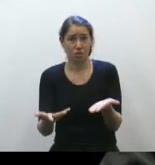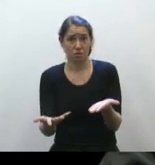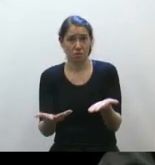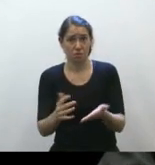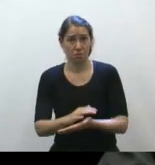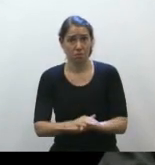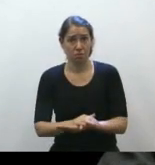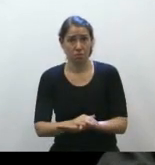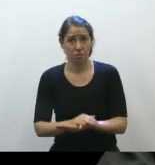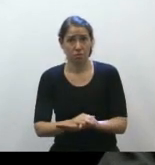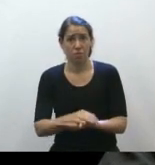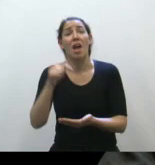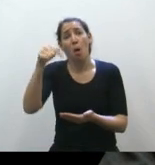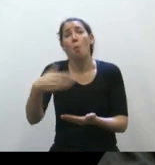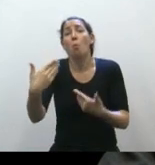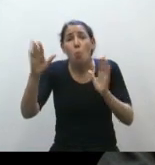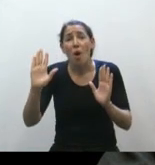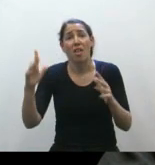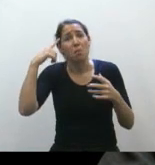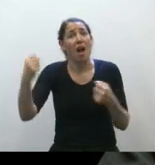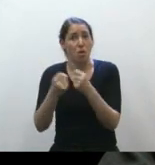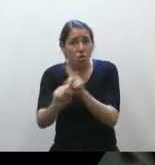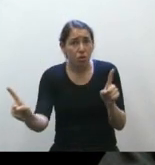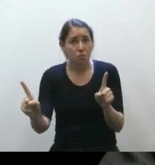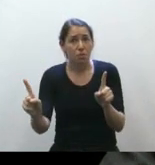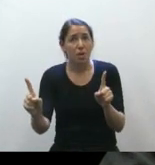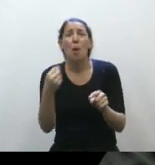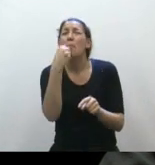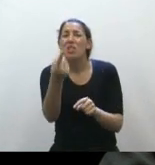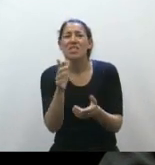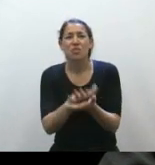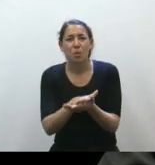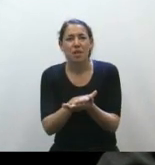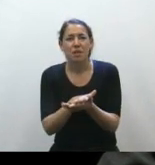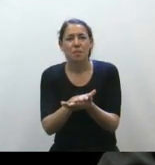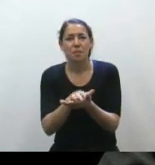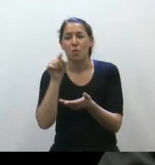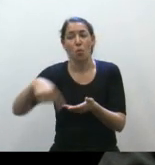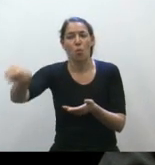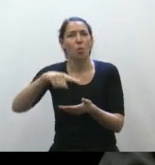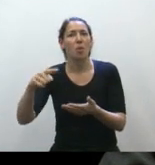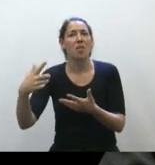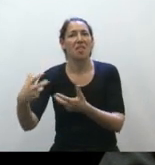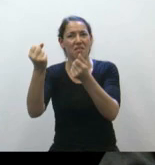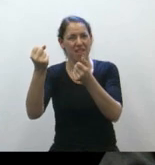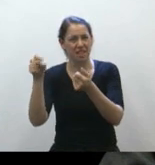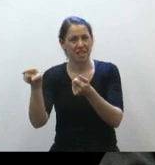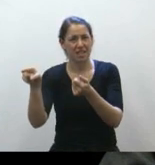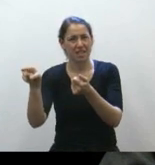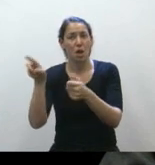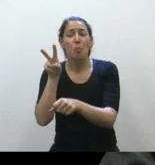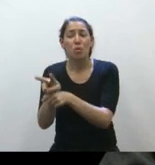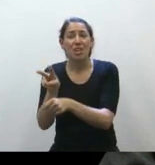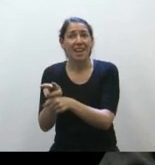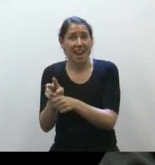Pueden no estar de acuerdo con la Constitución, pero no digan que la manera de defender y de proteger al niño